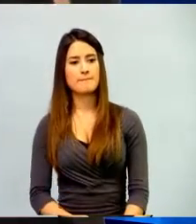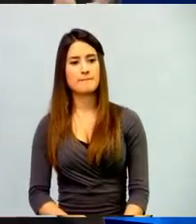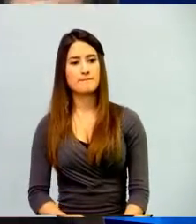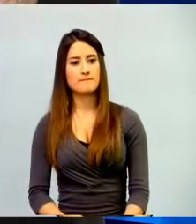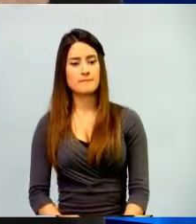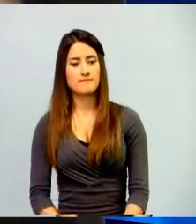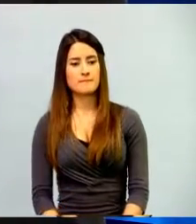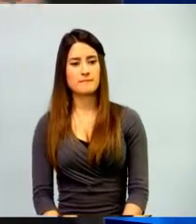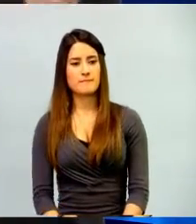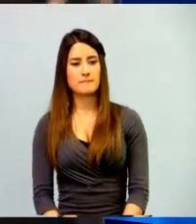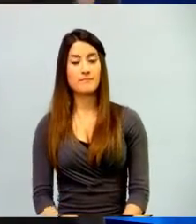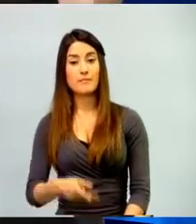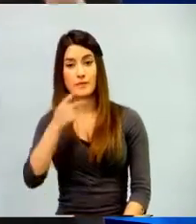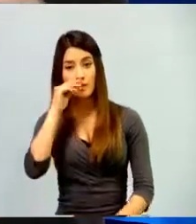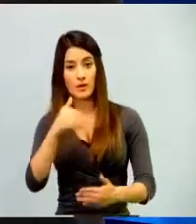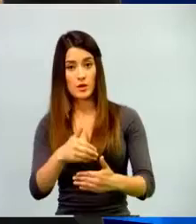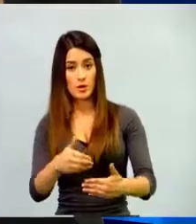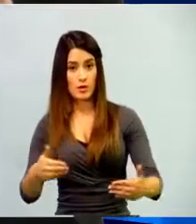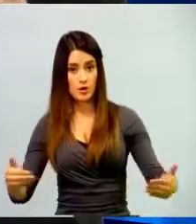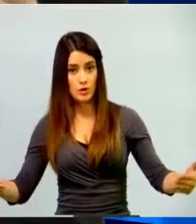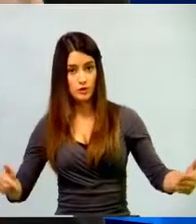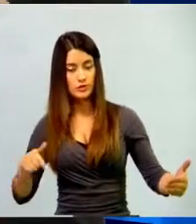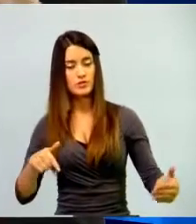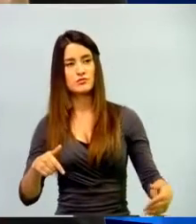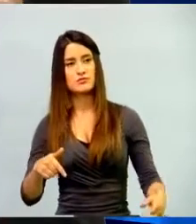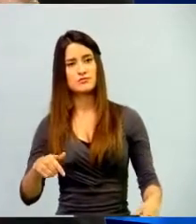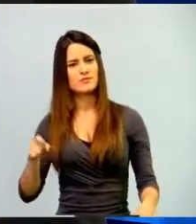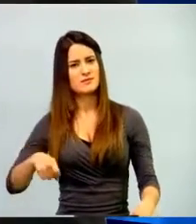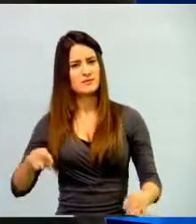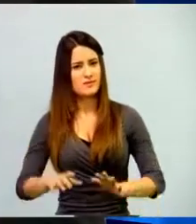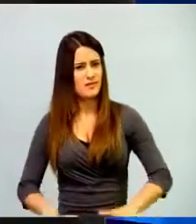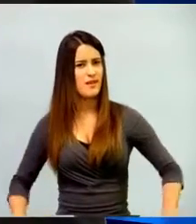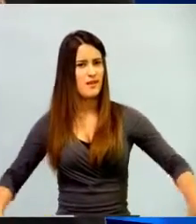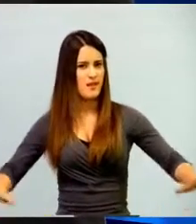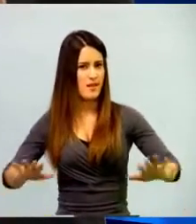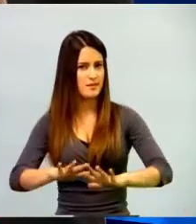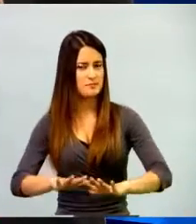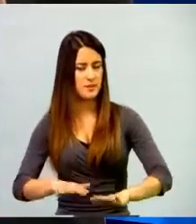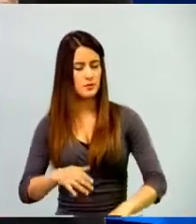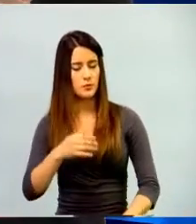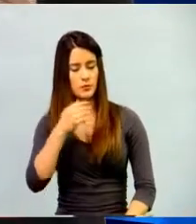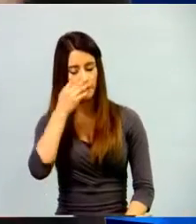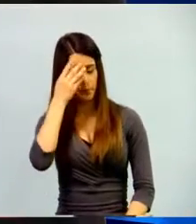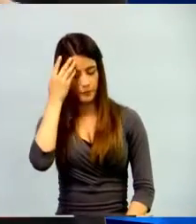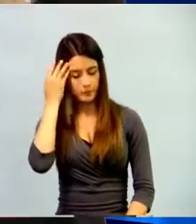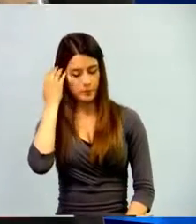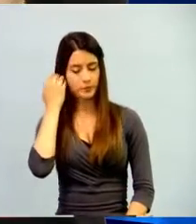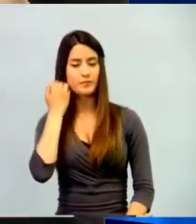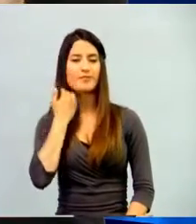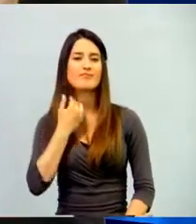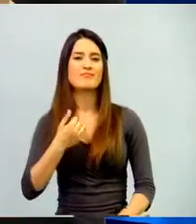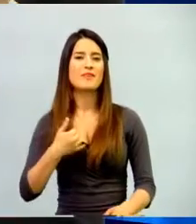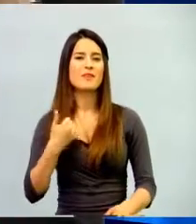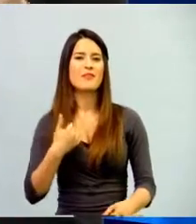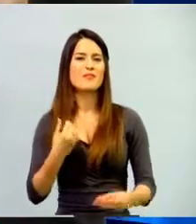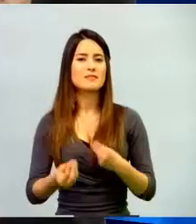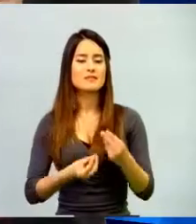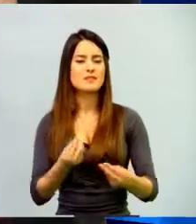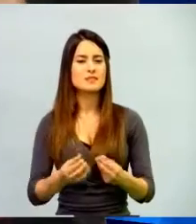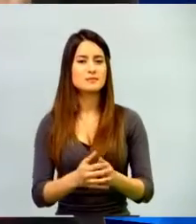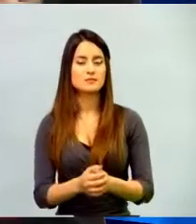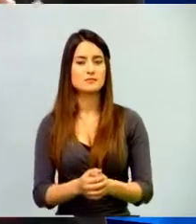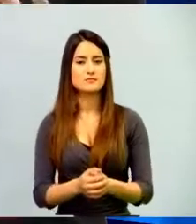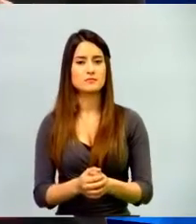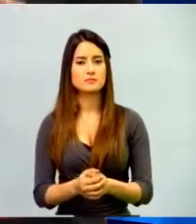espacio en específico, sino que tenga circular y permanecer. Muchas veces los chicos lo que hacen es... El compañero es el que le